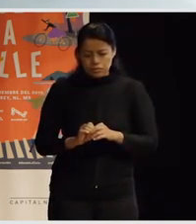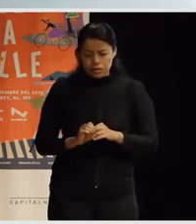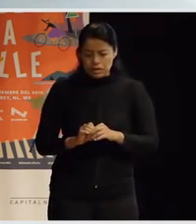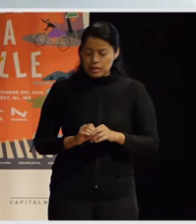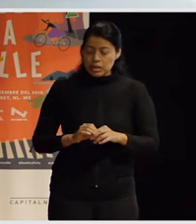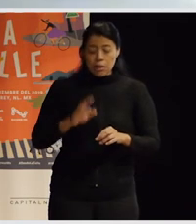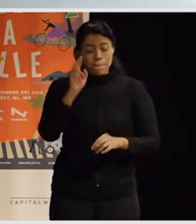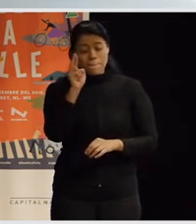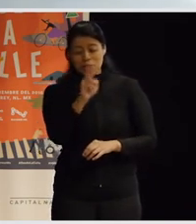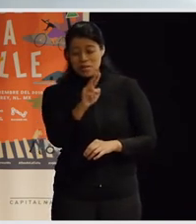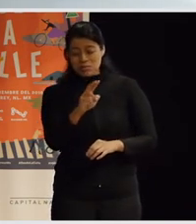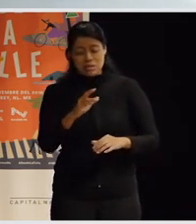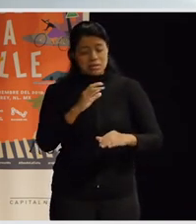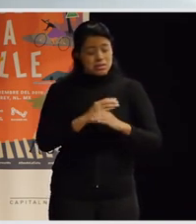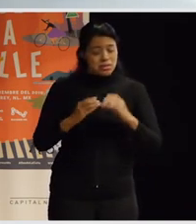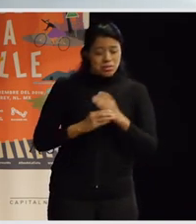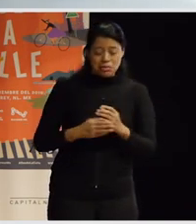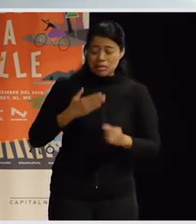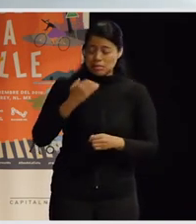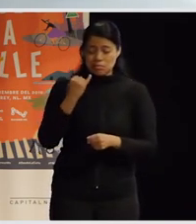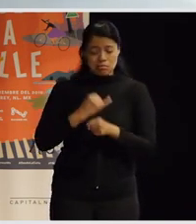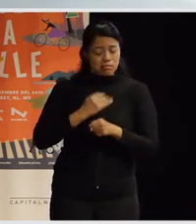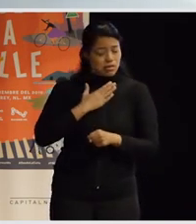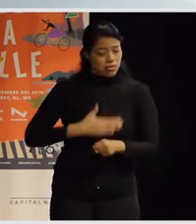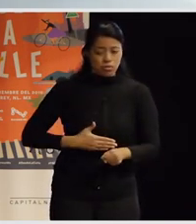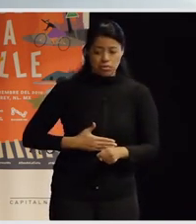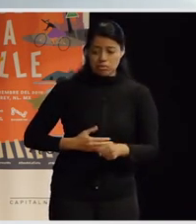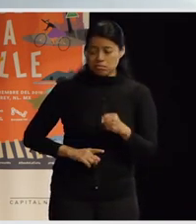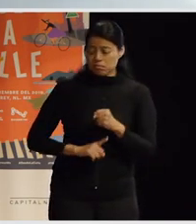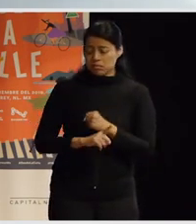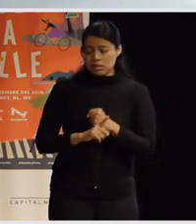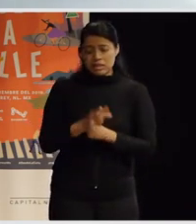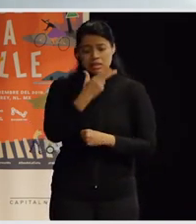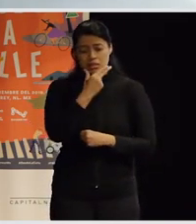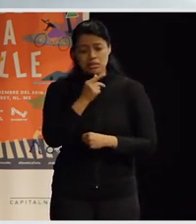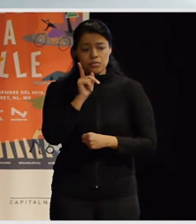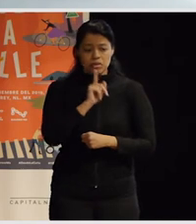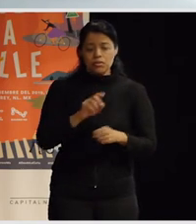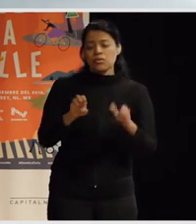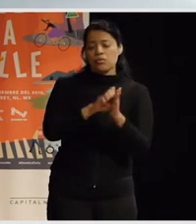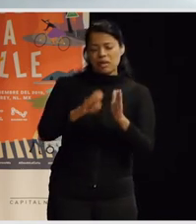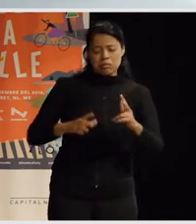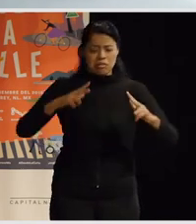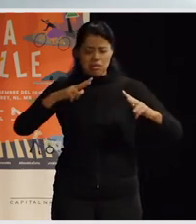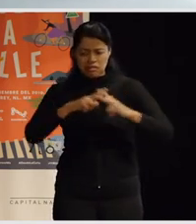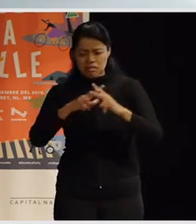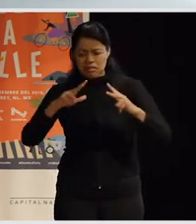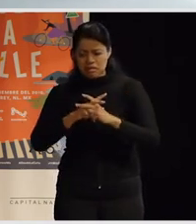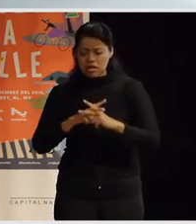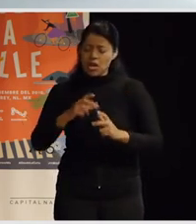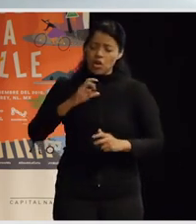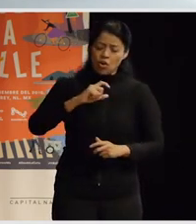tan injustas, ¿no?, de vida y tan diversas entre hombres y mujeres, ¿no?, en cuestiones como la violencia o la